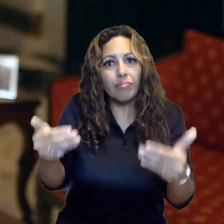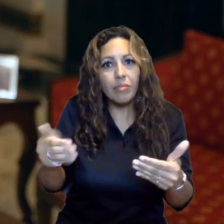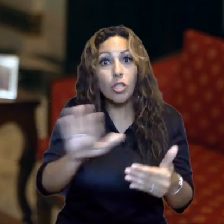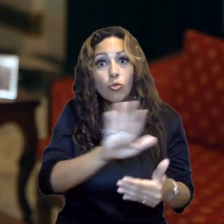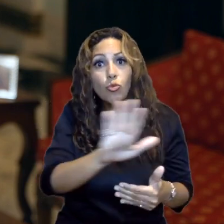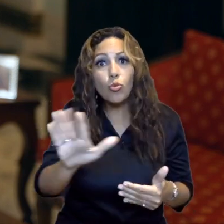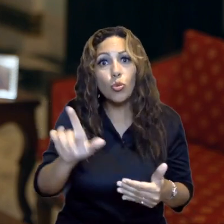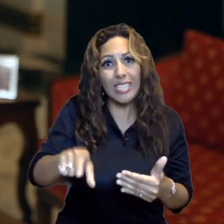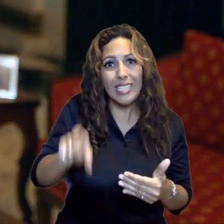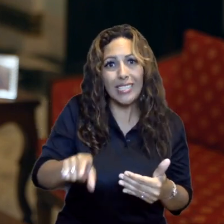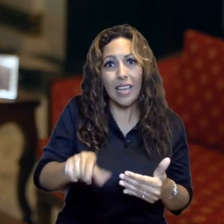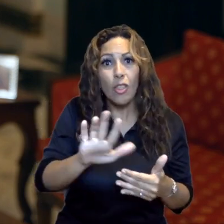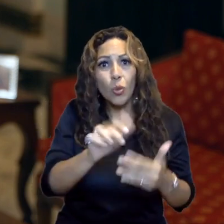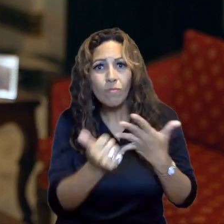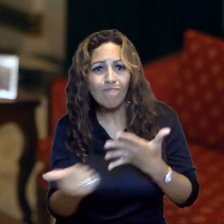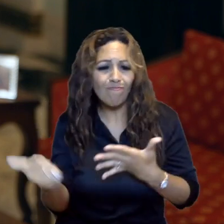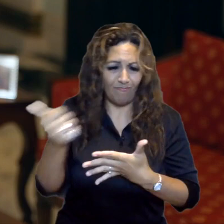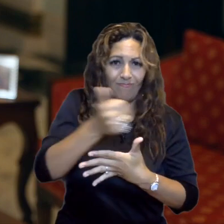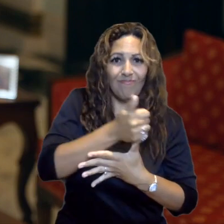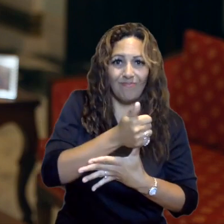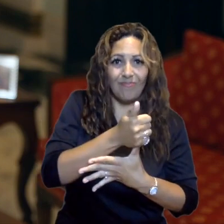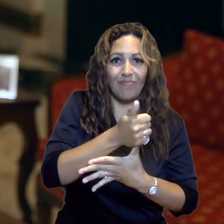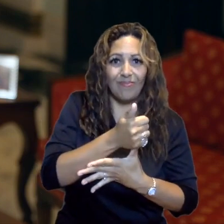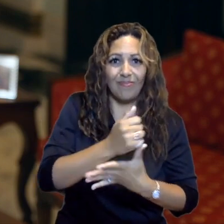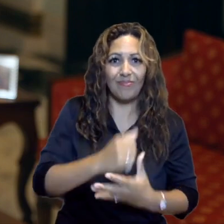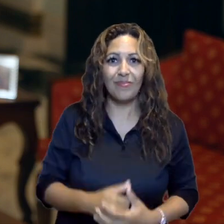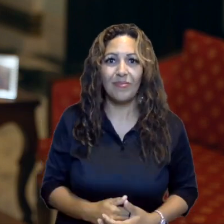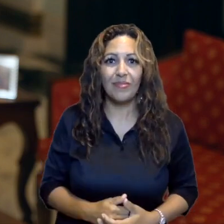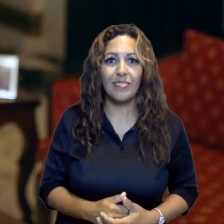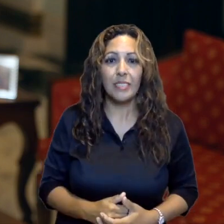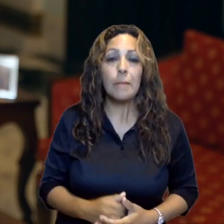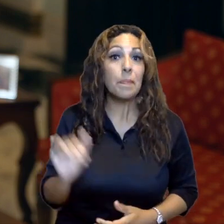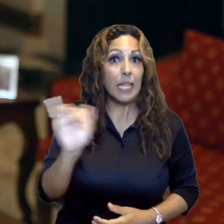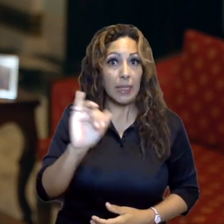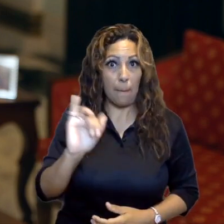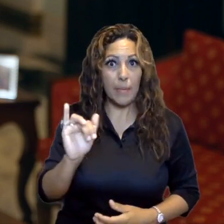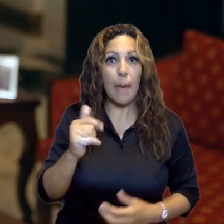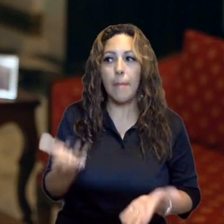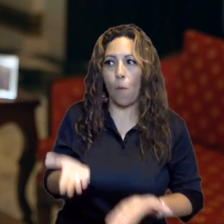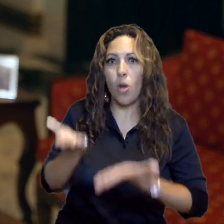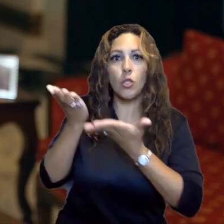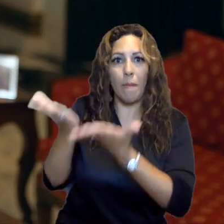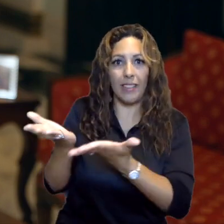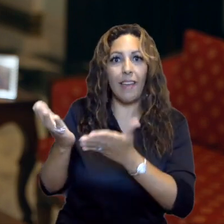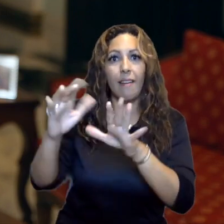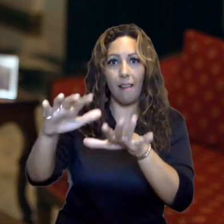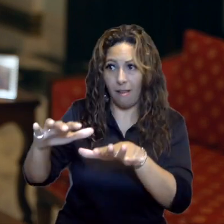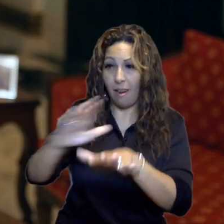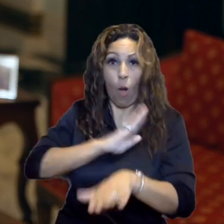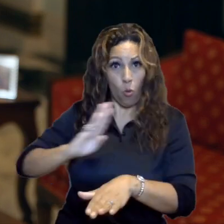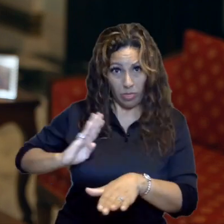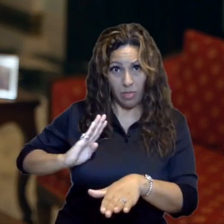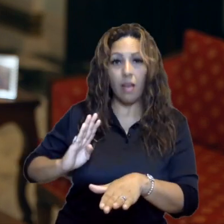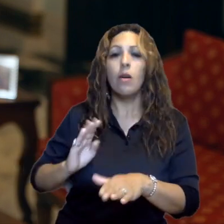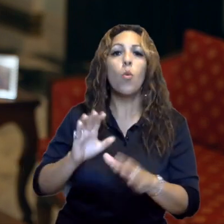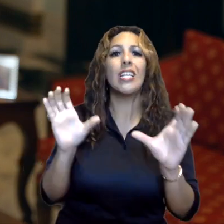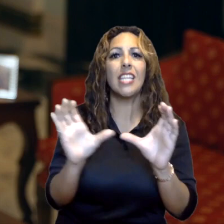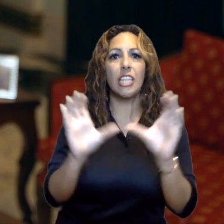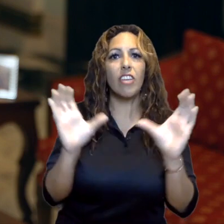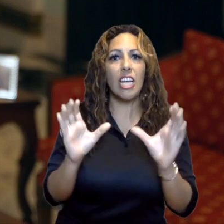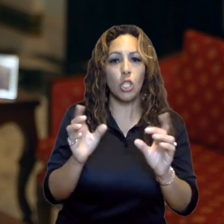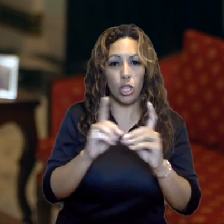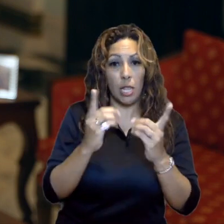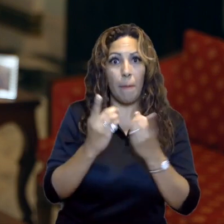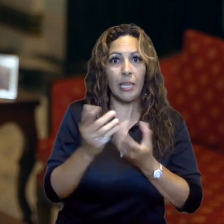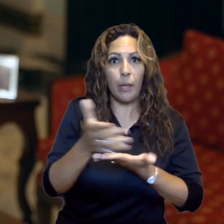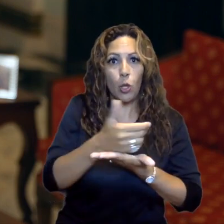dar paso a tus prioridades y las de toda nuestra gente. Por otro lado, también le someteremos a la Junta una certificación del